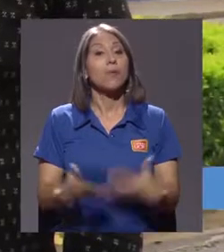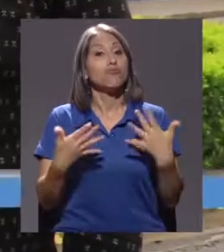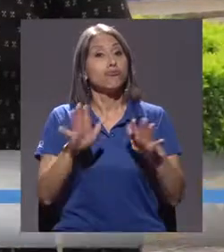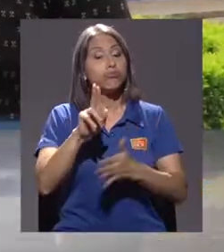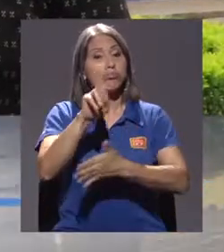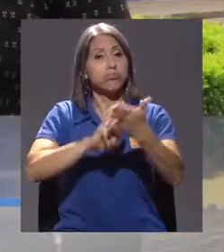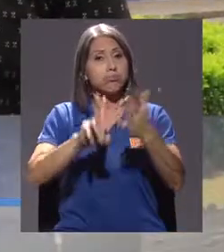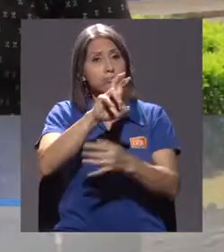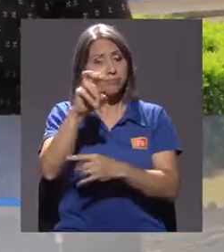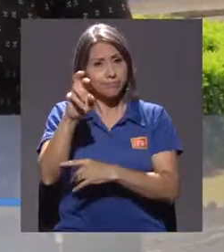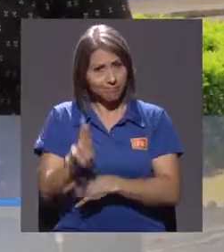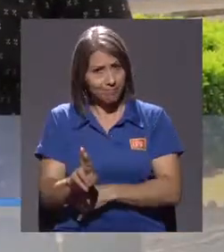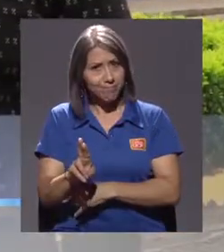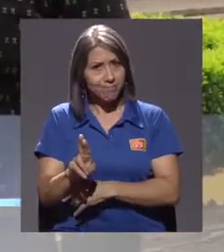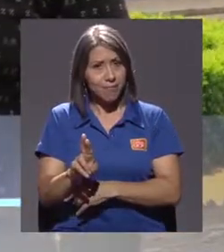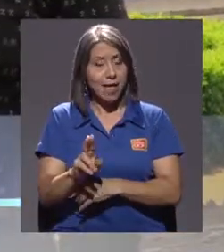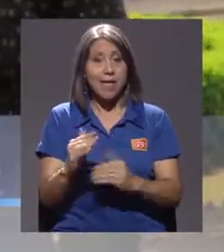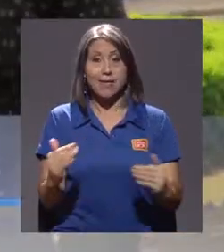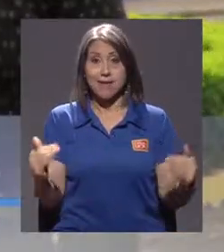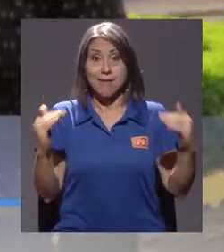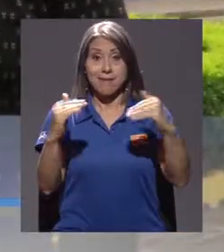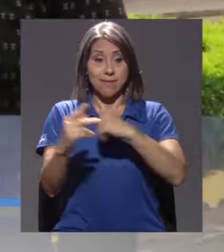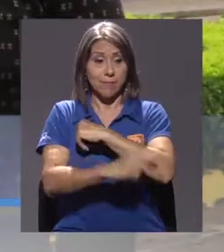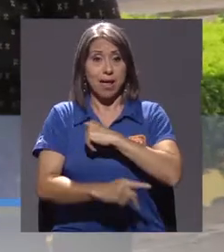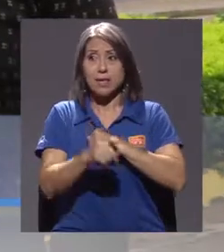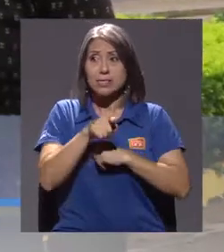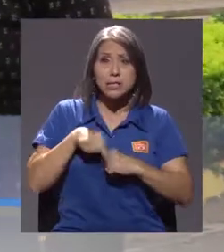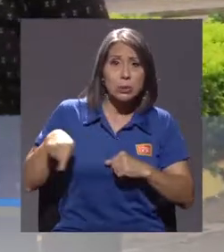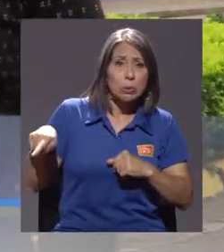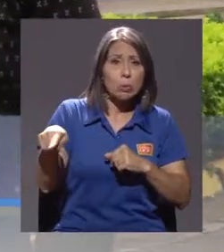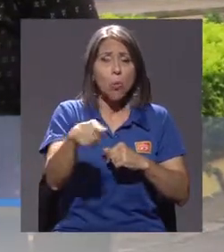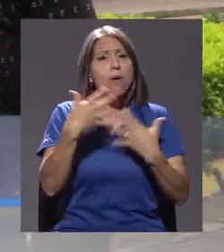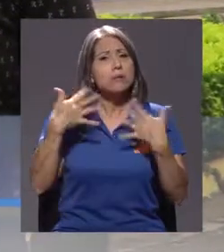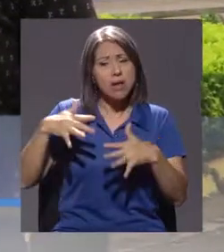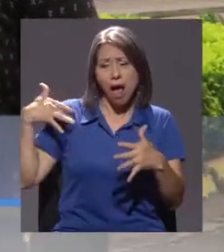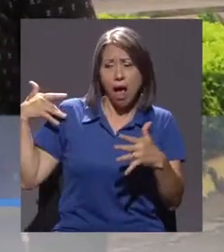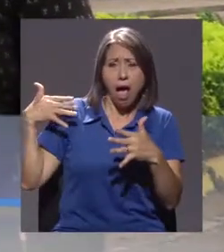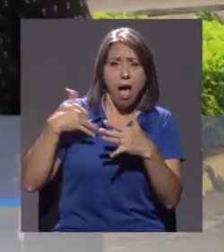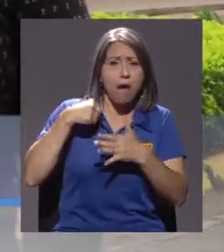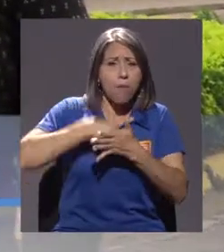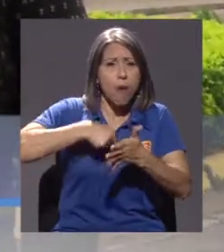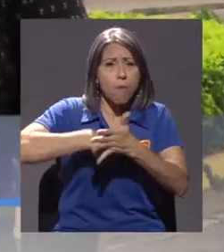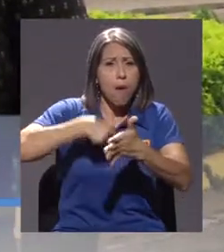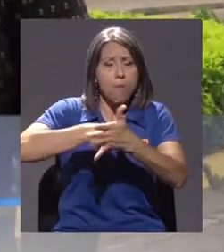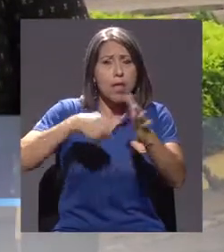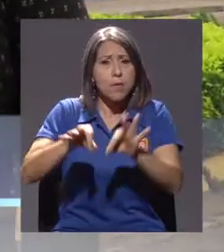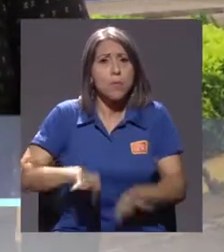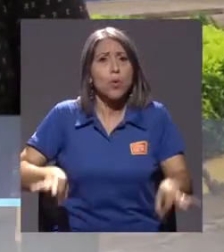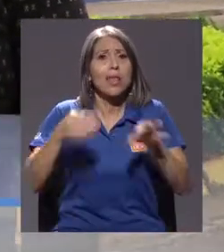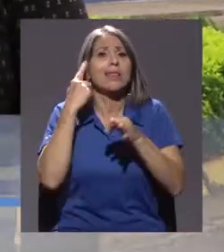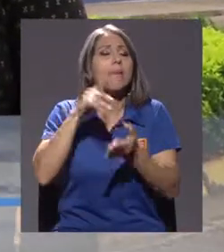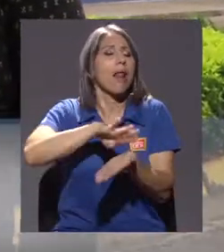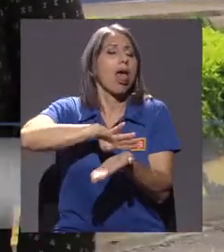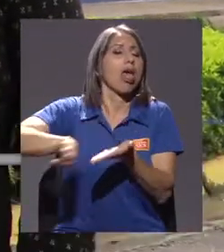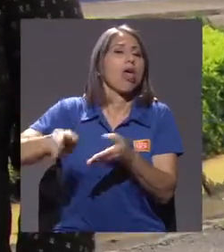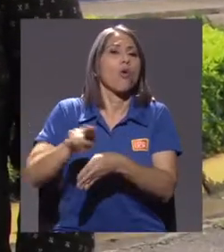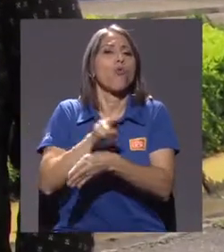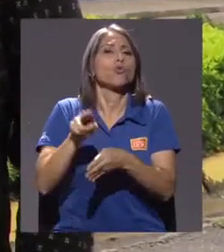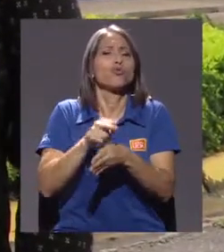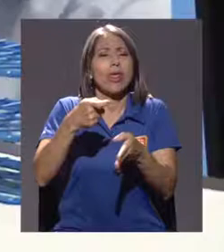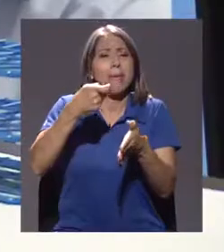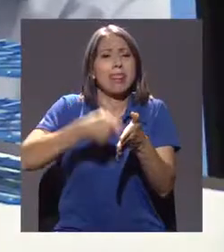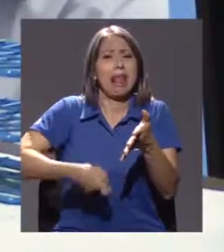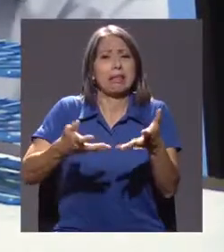Precisamente la Universidad de Costa Rica y a nivel país se han venido haciendo un esfuerzo importante en la erradicación del uso de metales pesados y